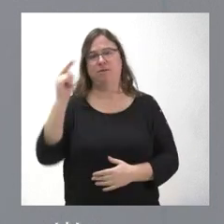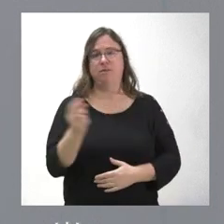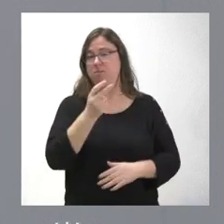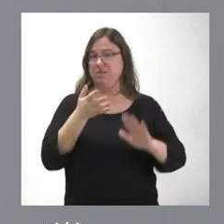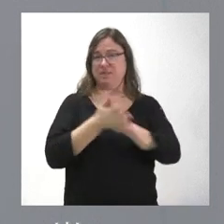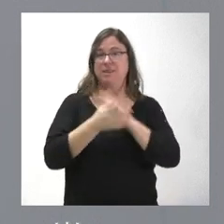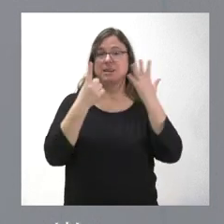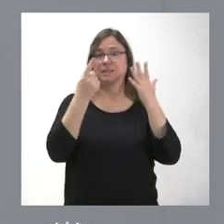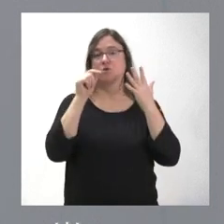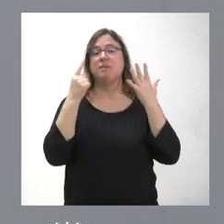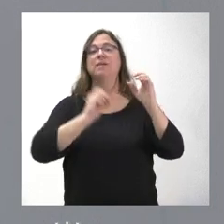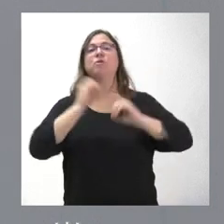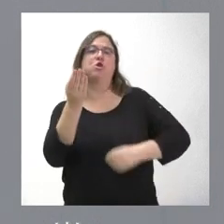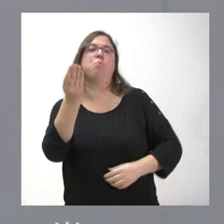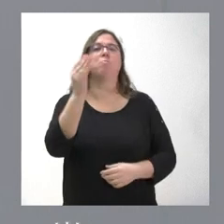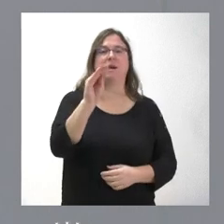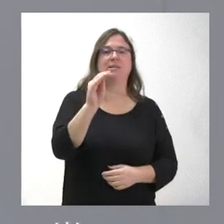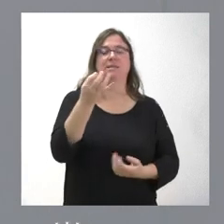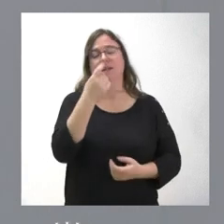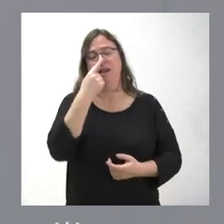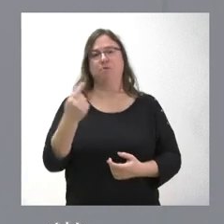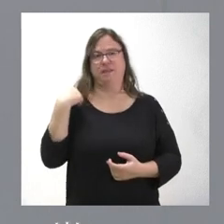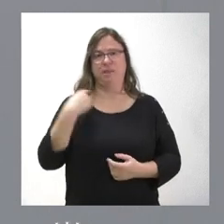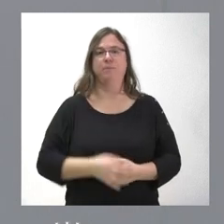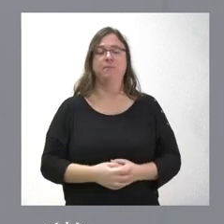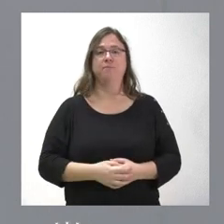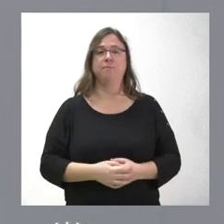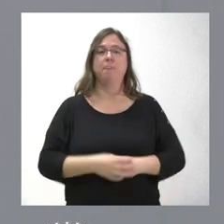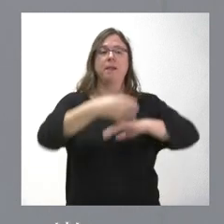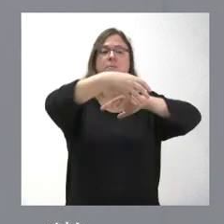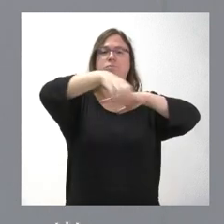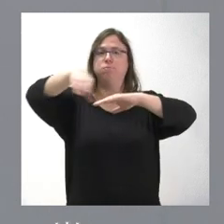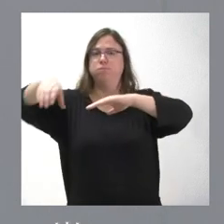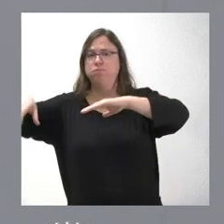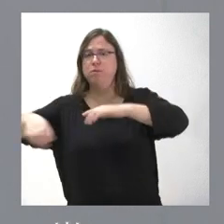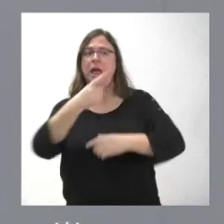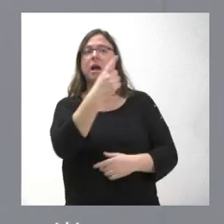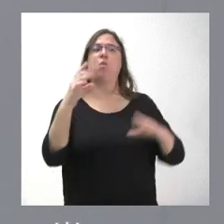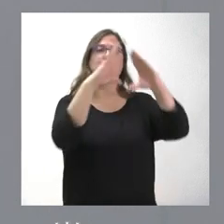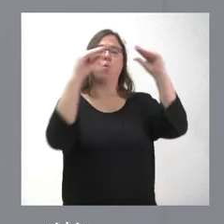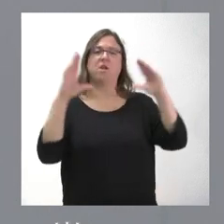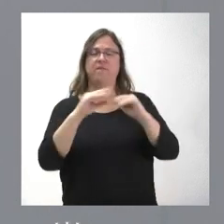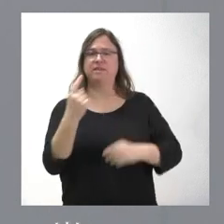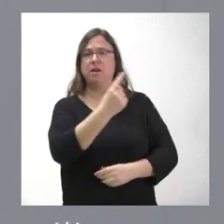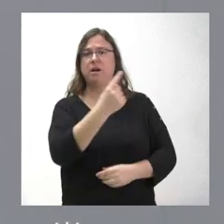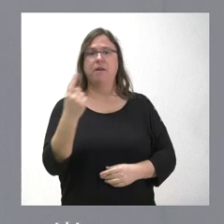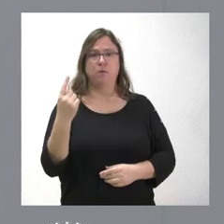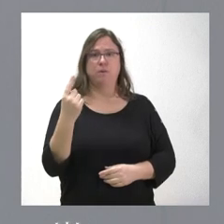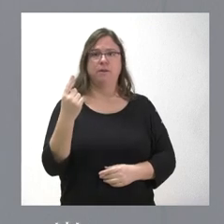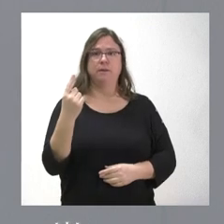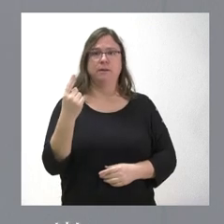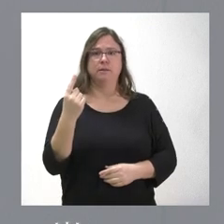representa un 6,6% más que el año anterior. La distribución de las cantidades para cada una de las